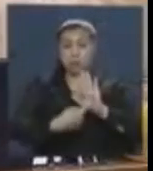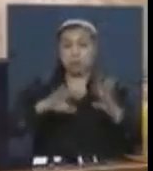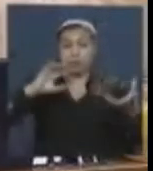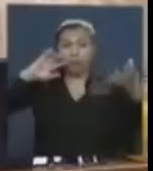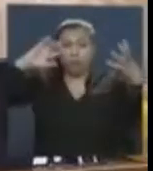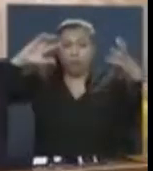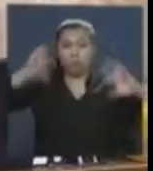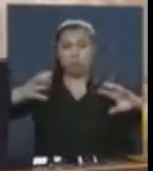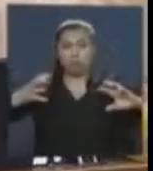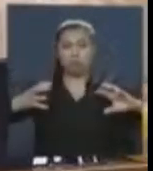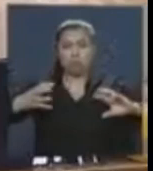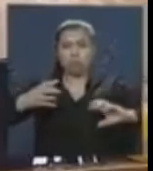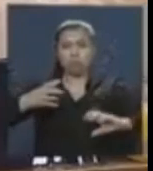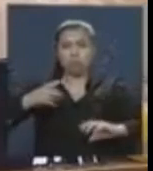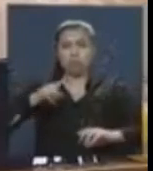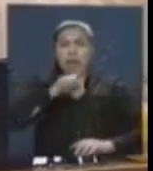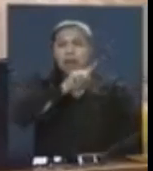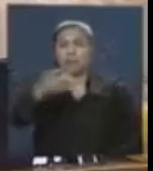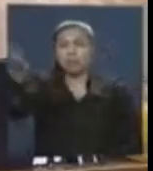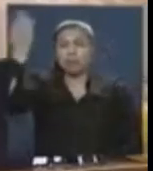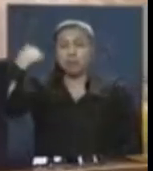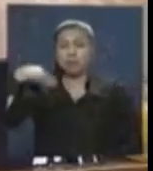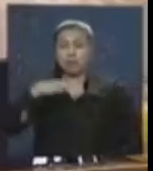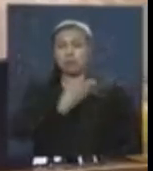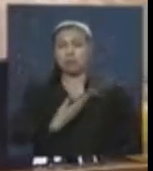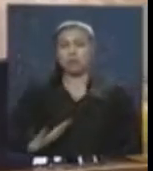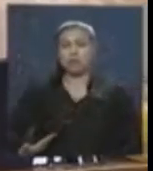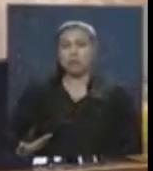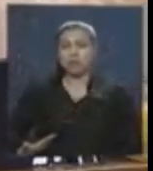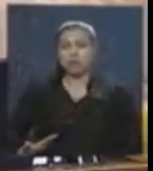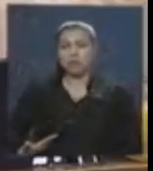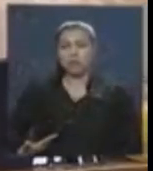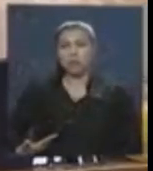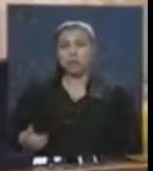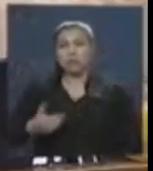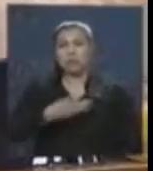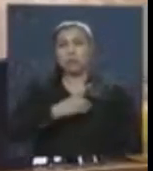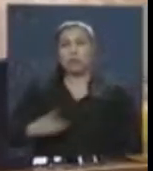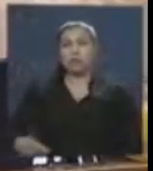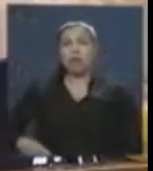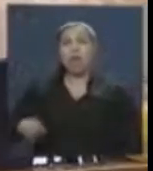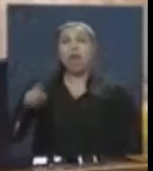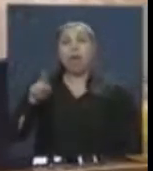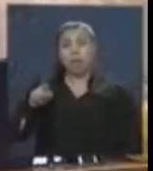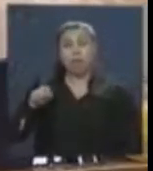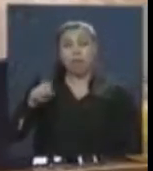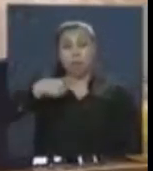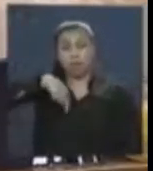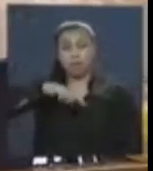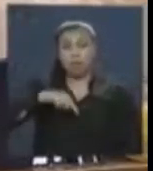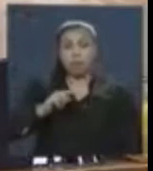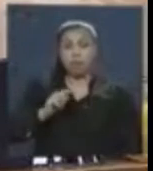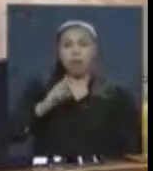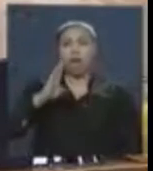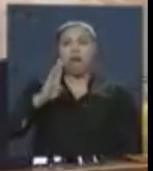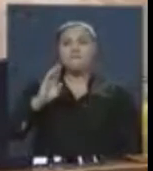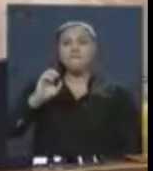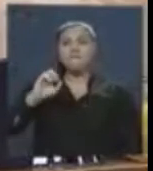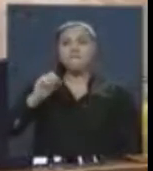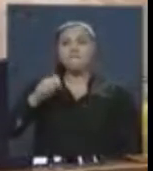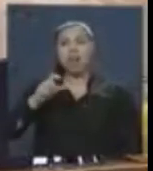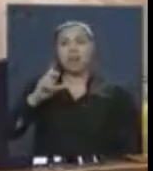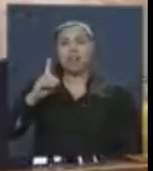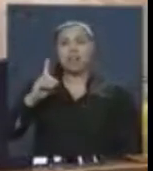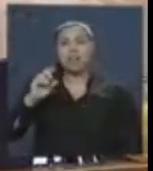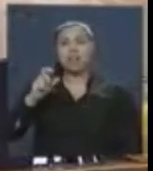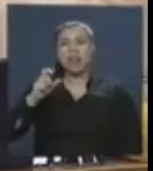Recién la semana pasada, señor presidente, estimados colegas, estuvimos en Bagdad en reuniones con las